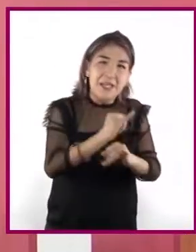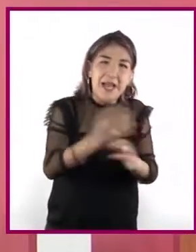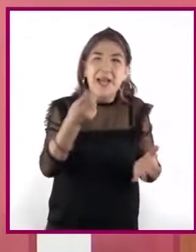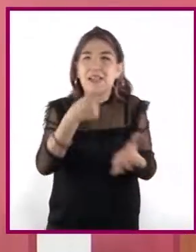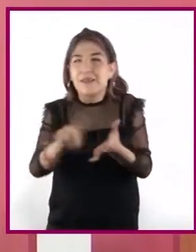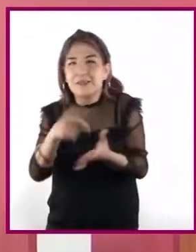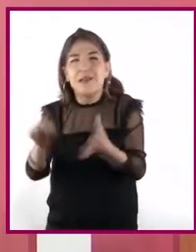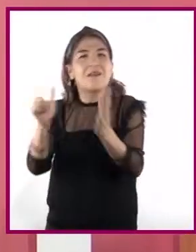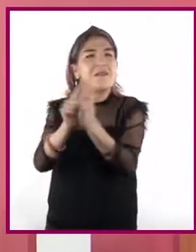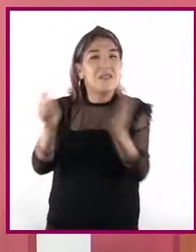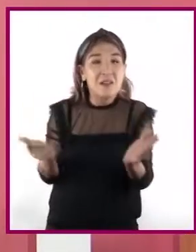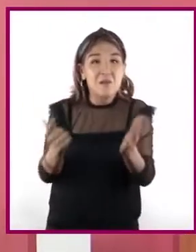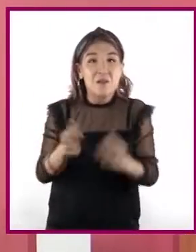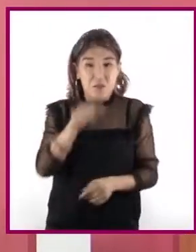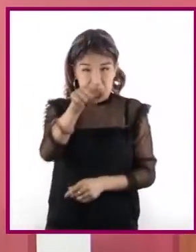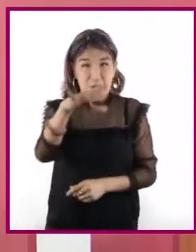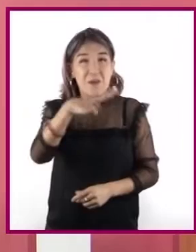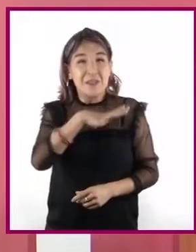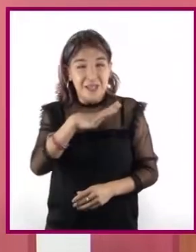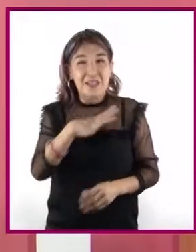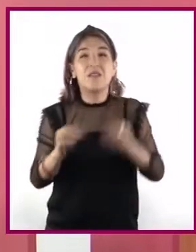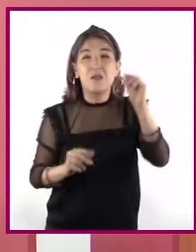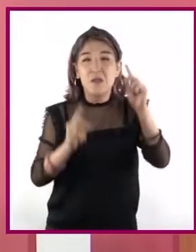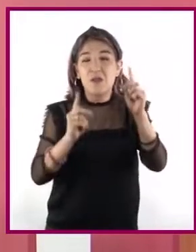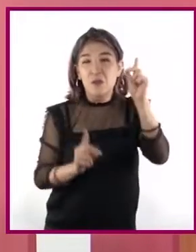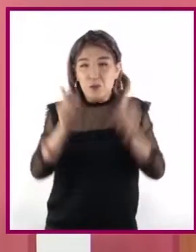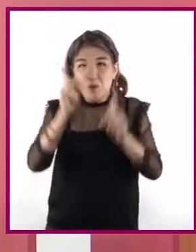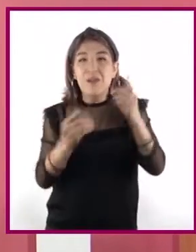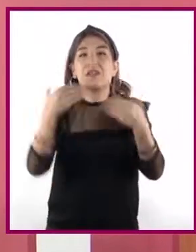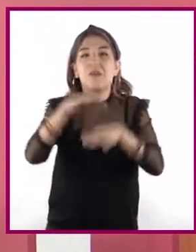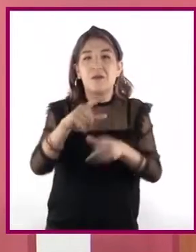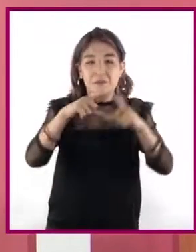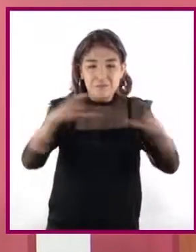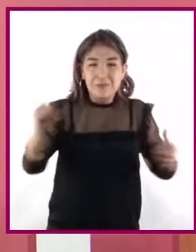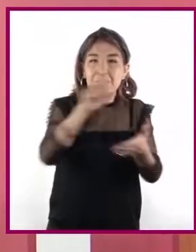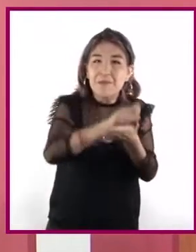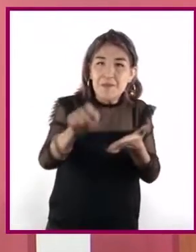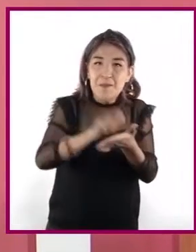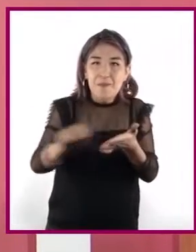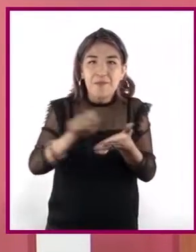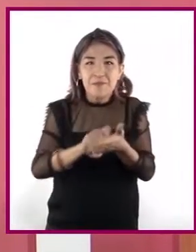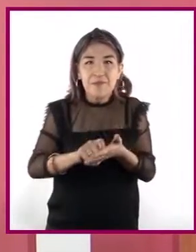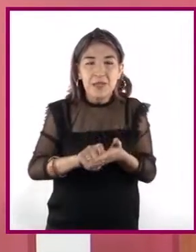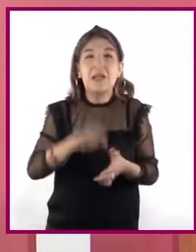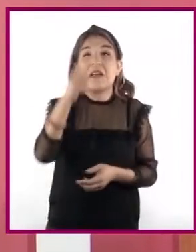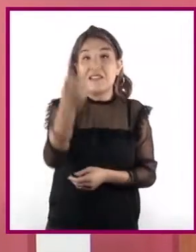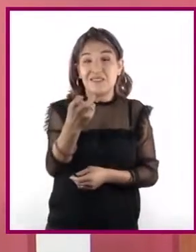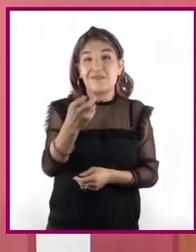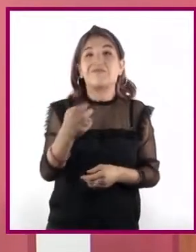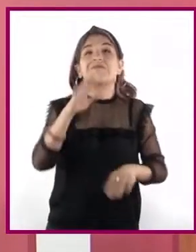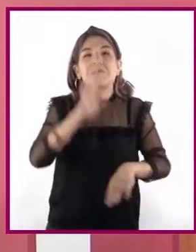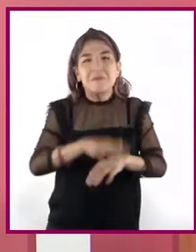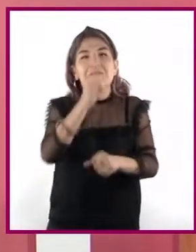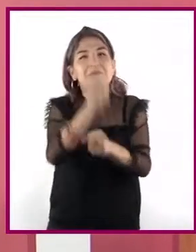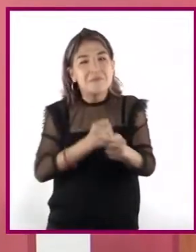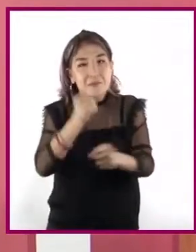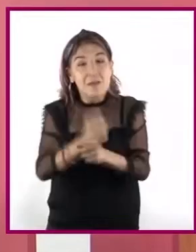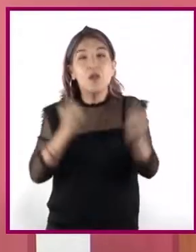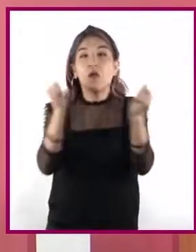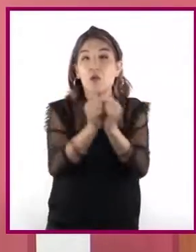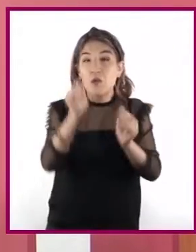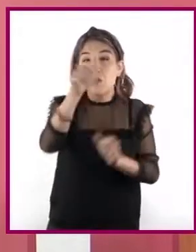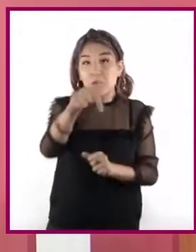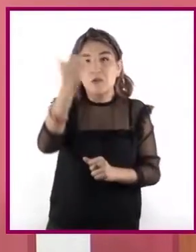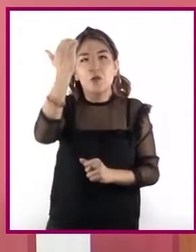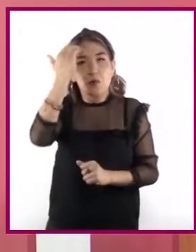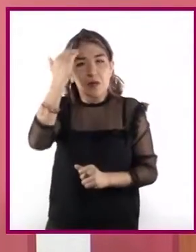¿Hay alguna duda aún acerca de la elaboración de fichas de trabajo? Como pueden advertir, el conocimiento y práctica del lenguaje en